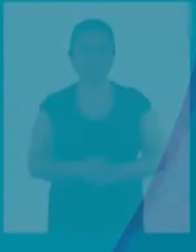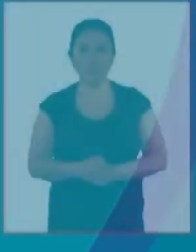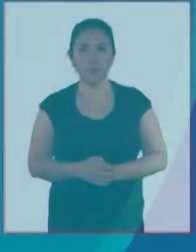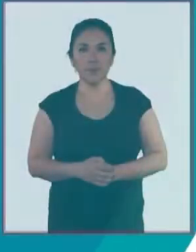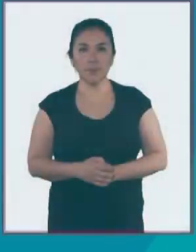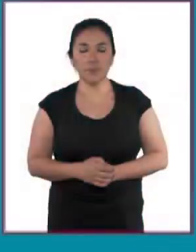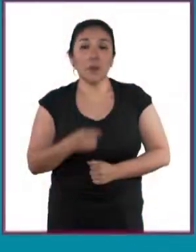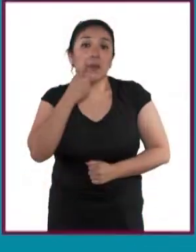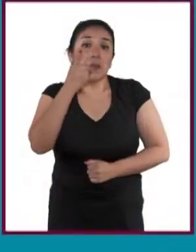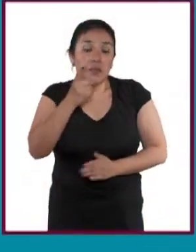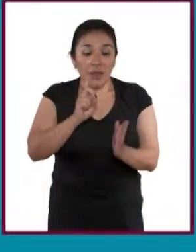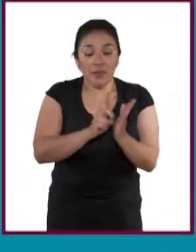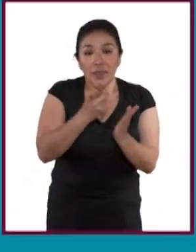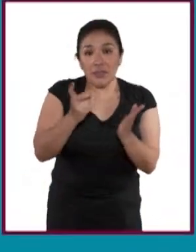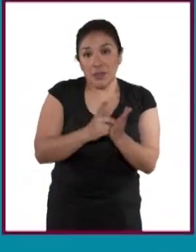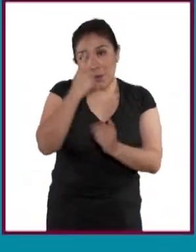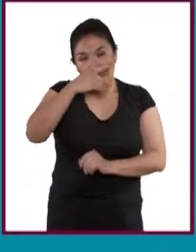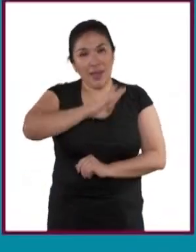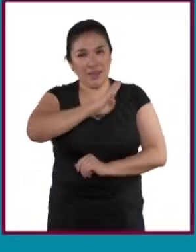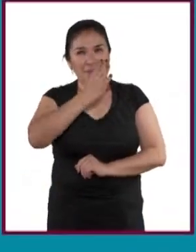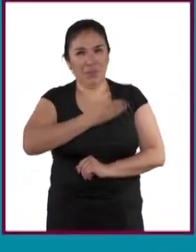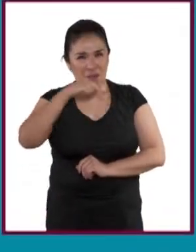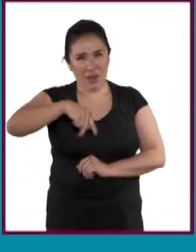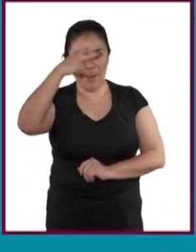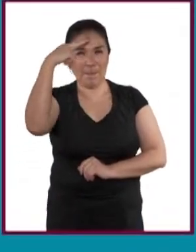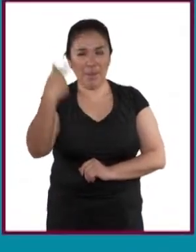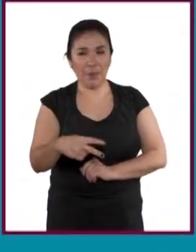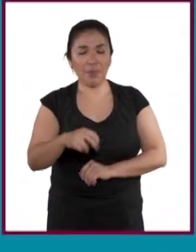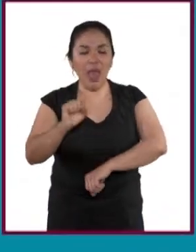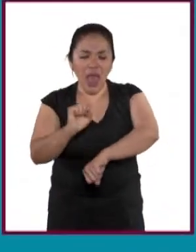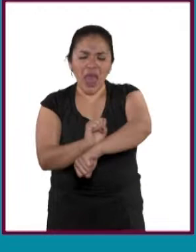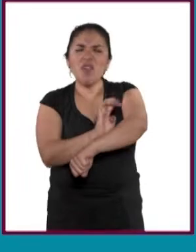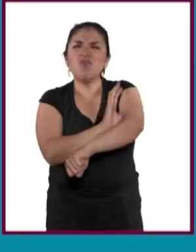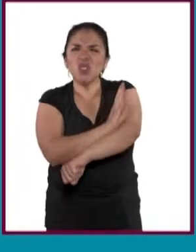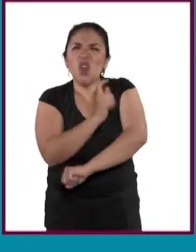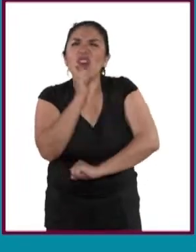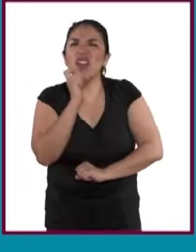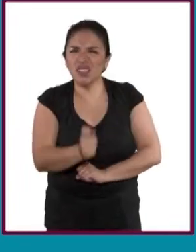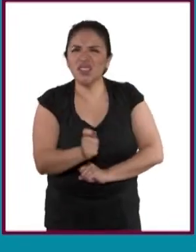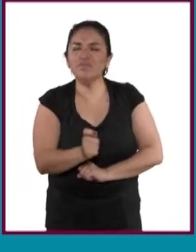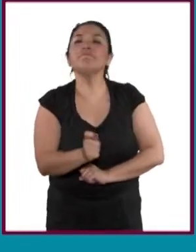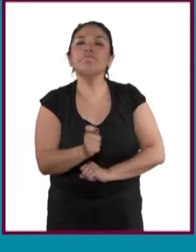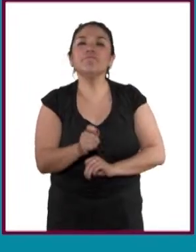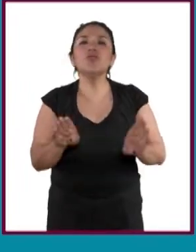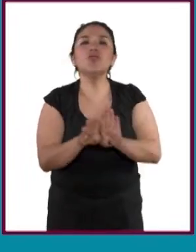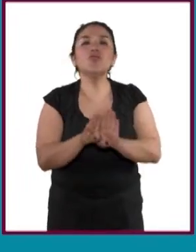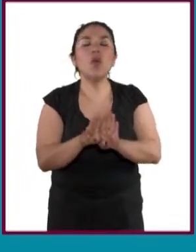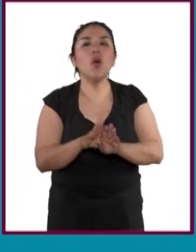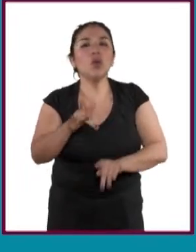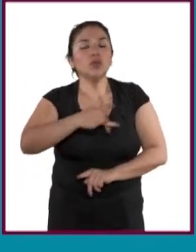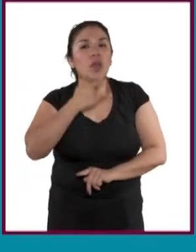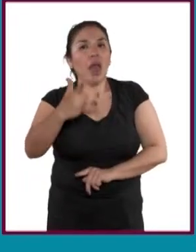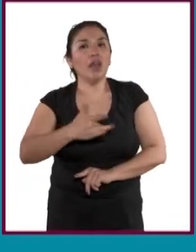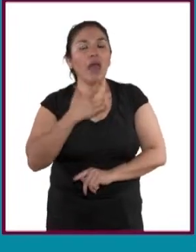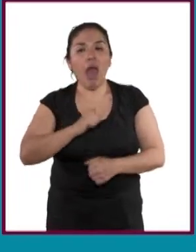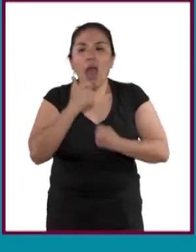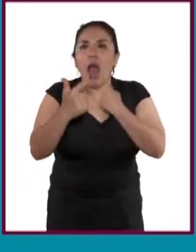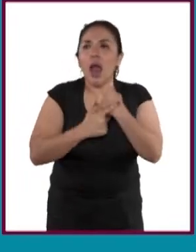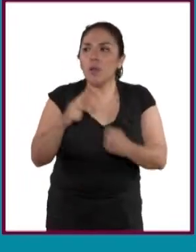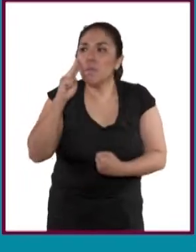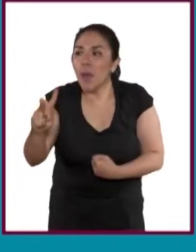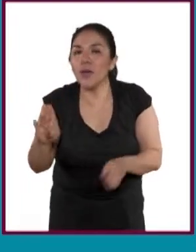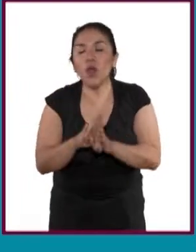Según el Diccionario del Español de México, emoción significa reacción del ánimo ante